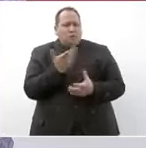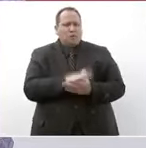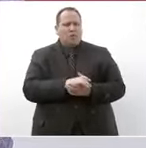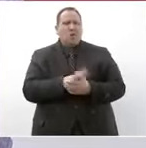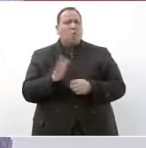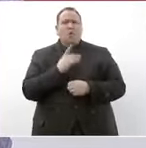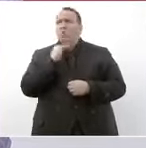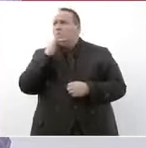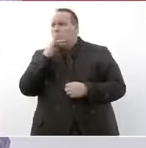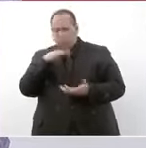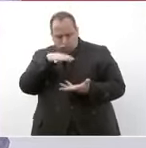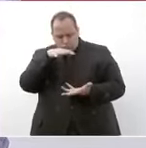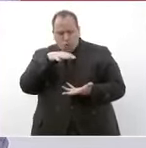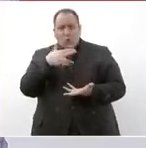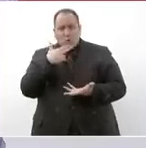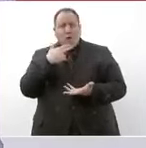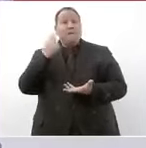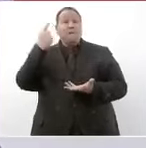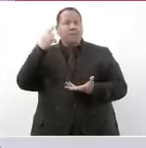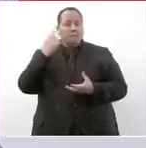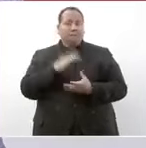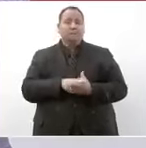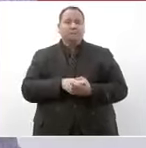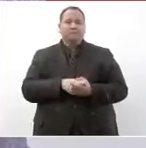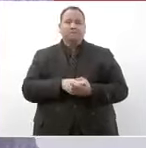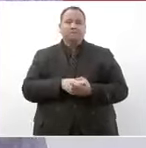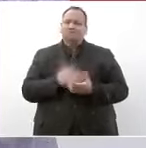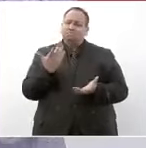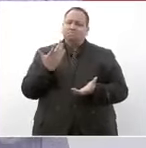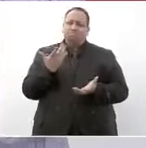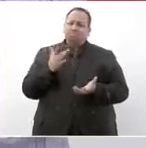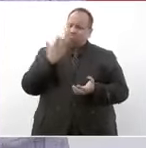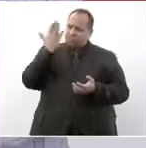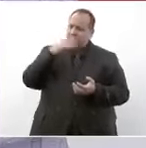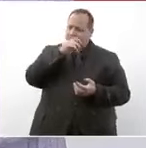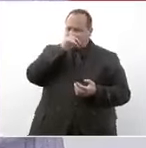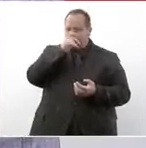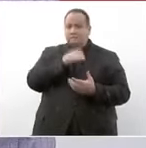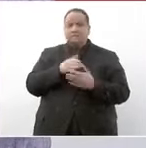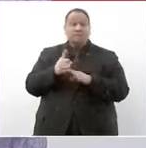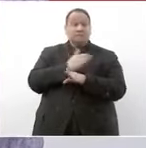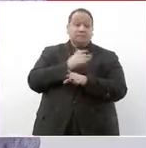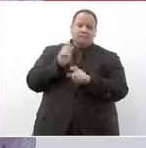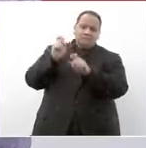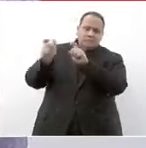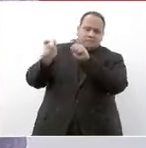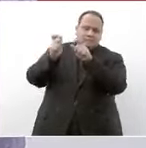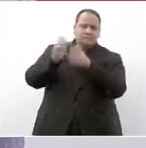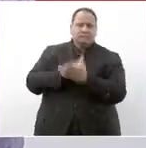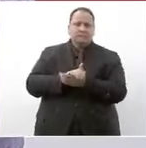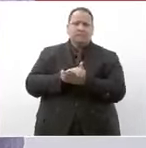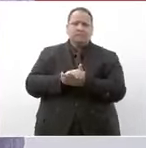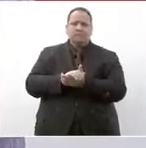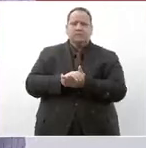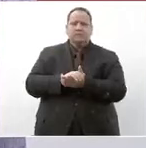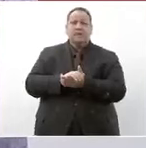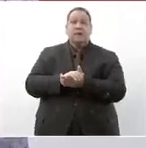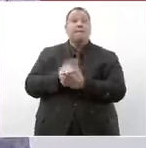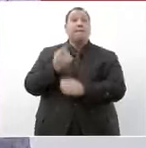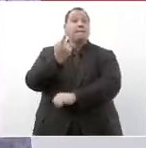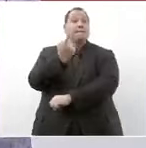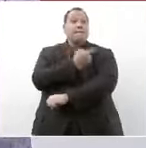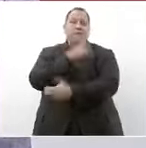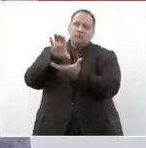no hay corrupción para pagar por anticipado las